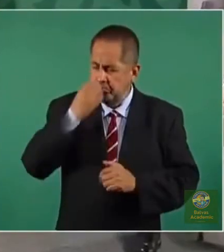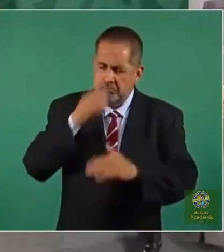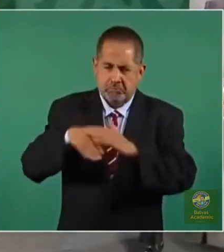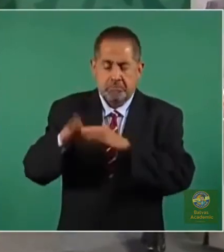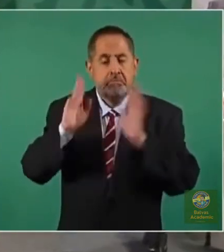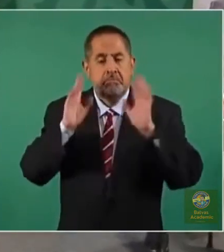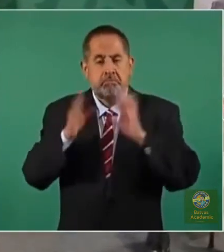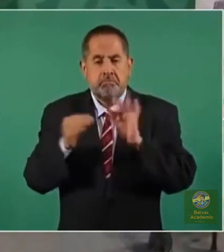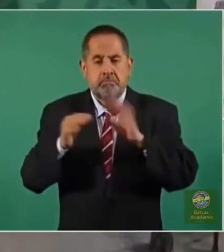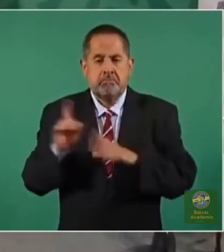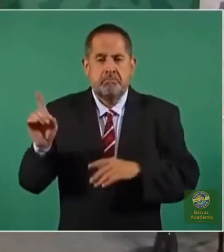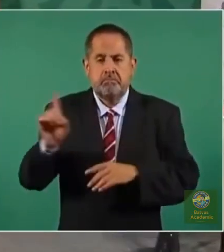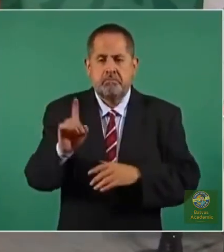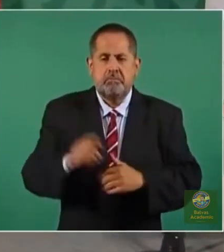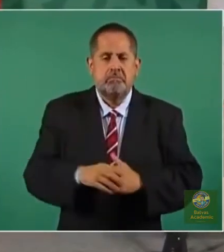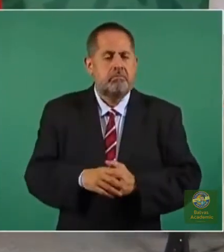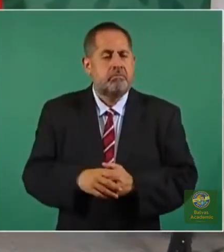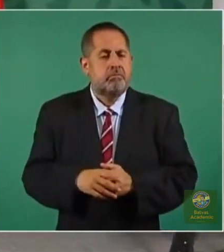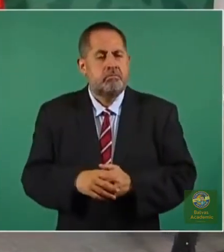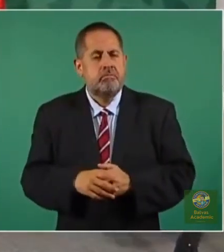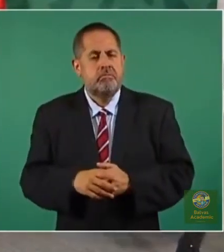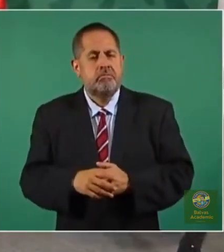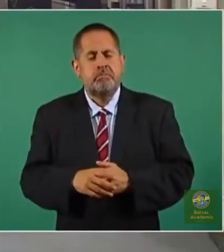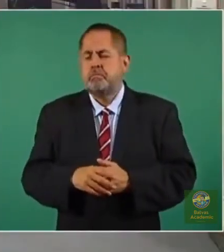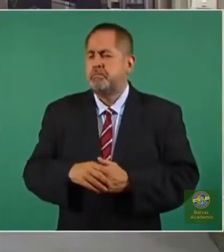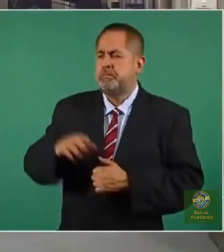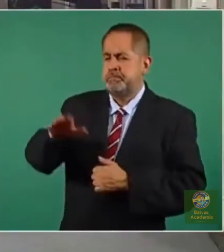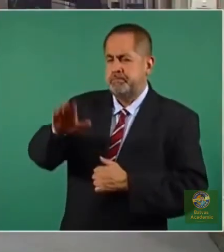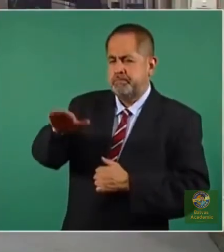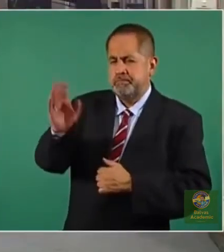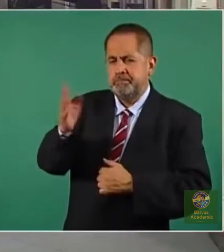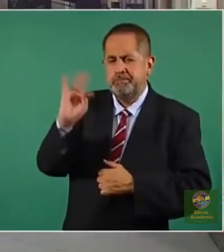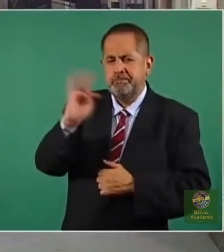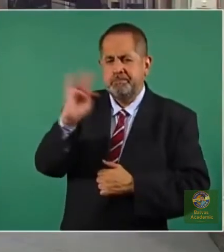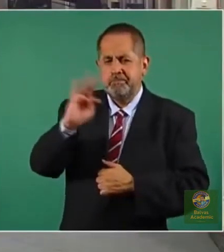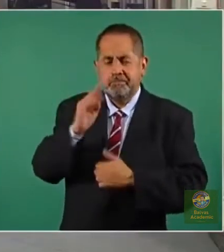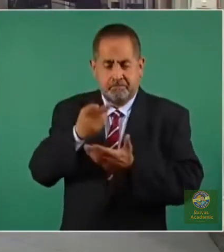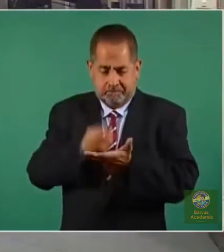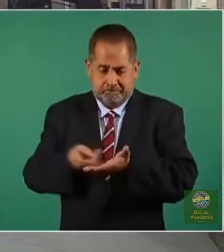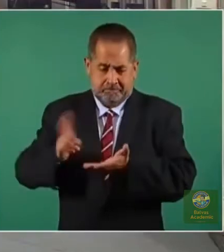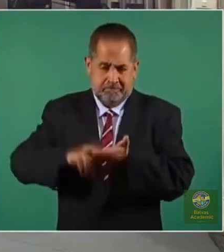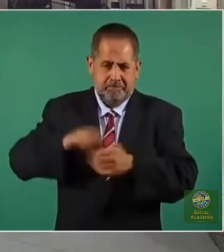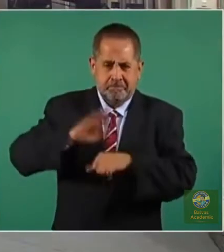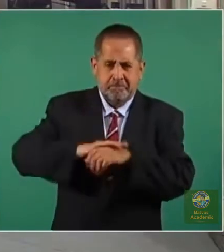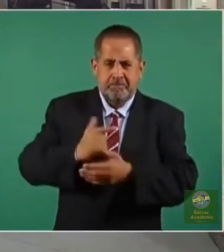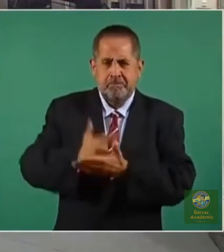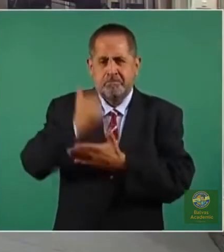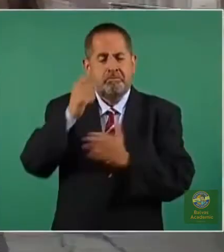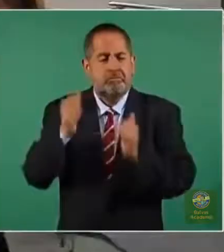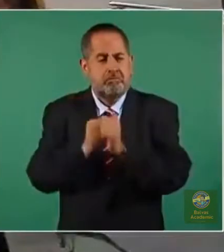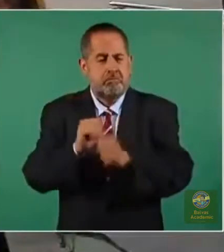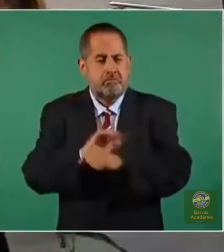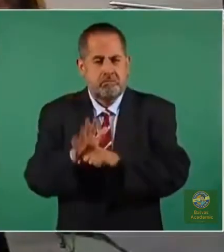escuela. Pero en fin. Me refiero por el tema de que pudieran presentar una enfermedad más grave de COVID.